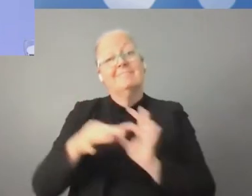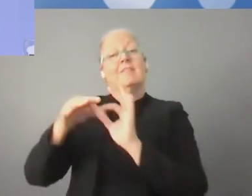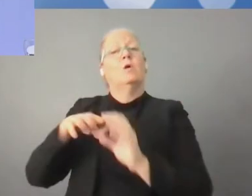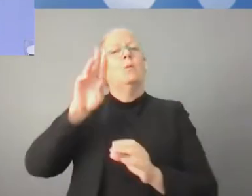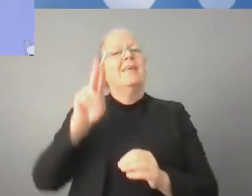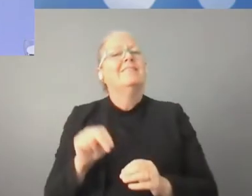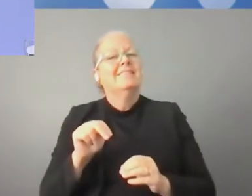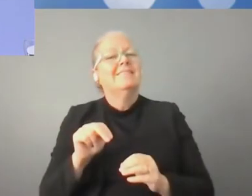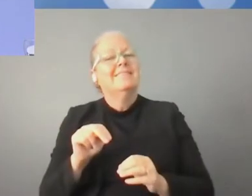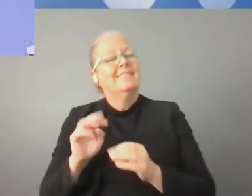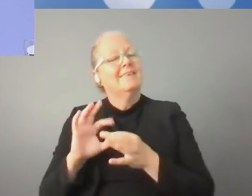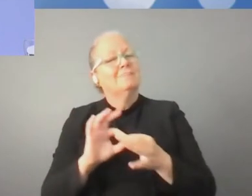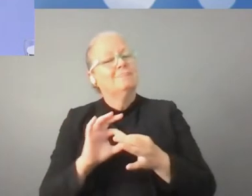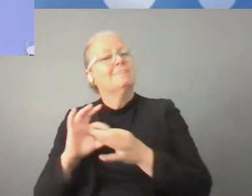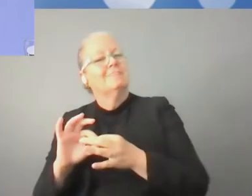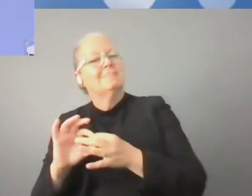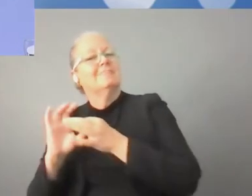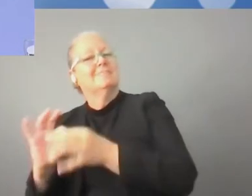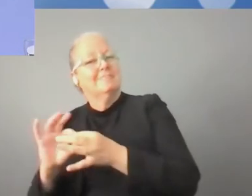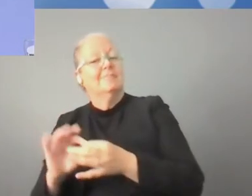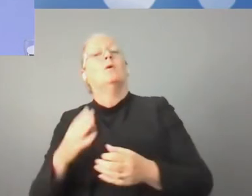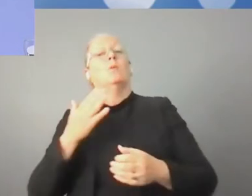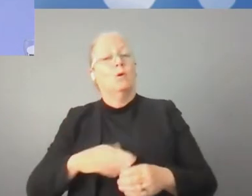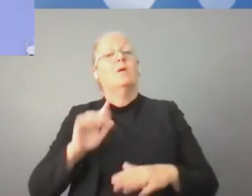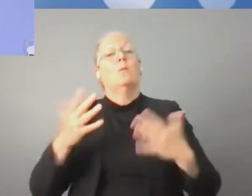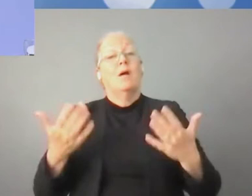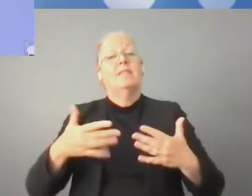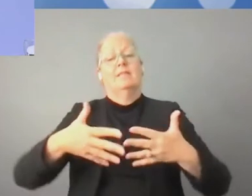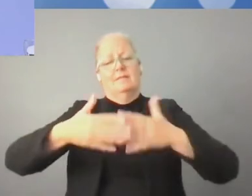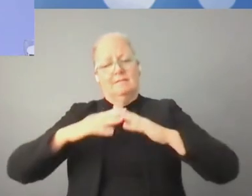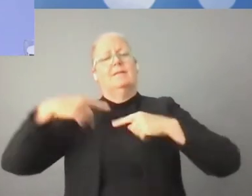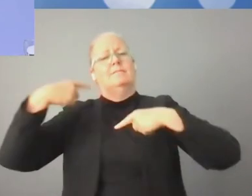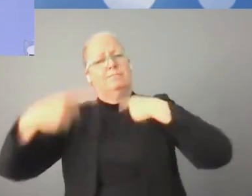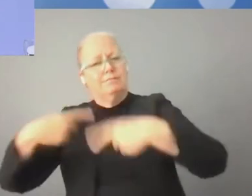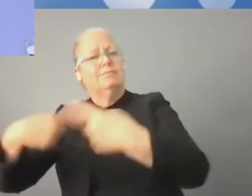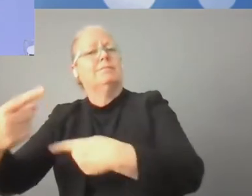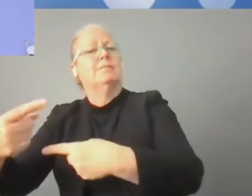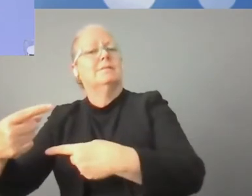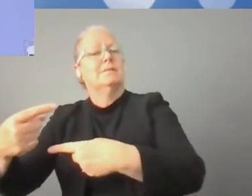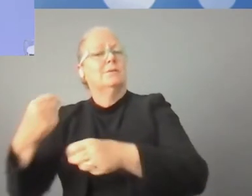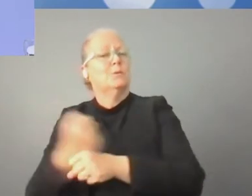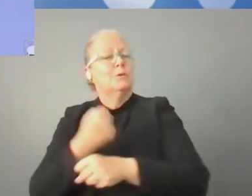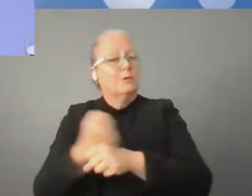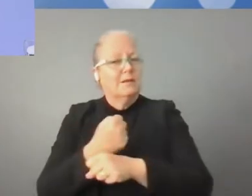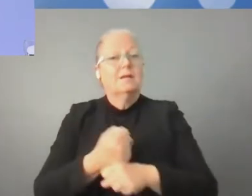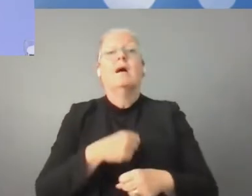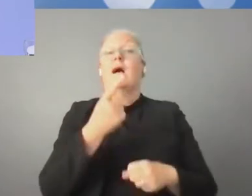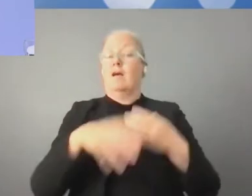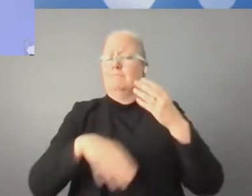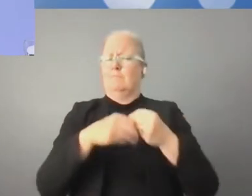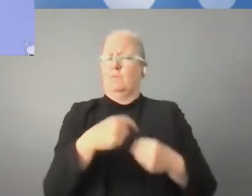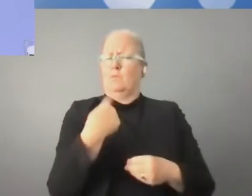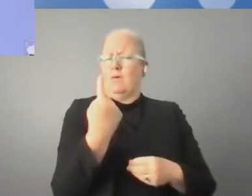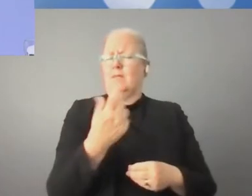ejemplo, de la inteligencia artificial o la Asociación Internacional de Telecomunicaciones. También trabajan en